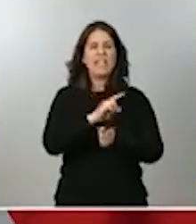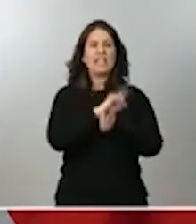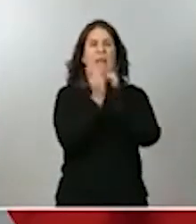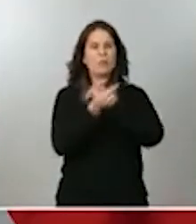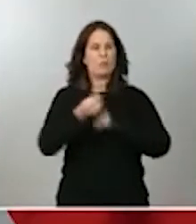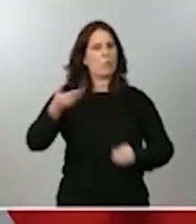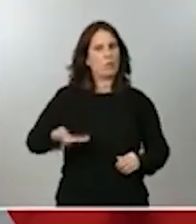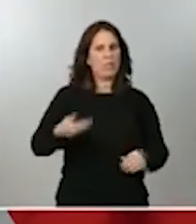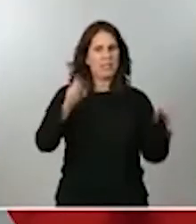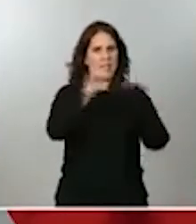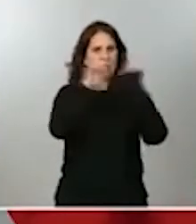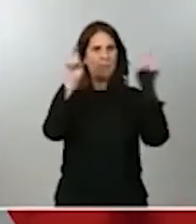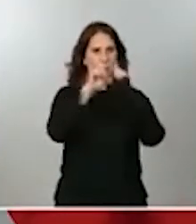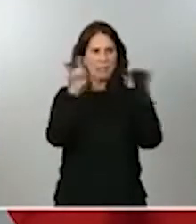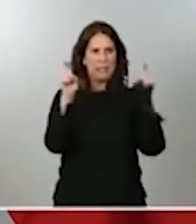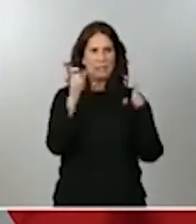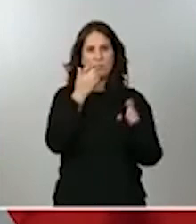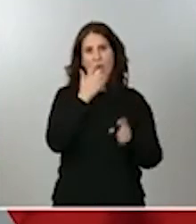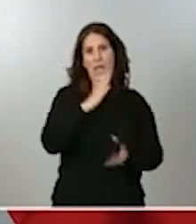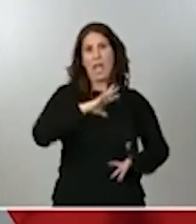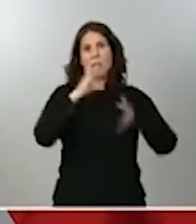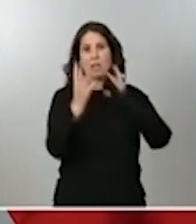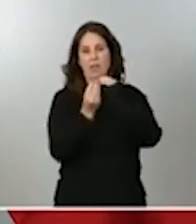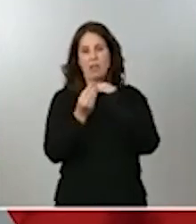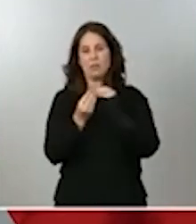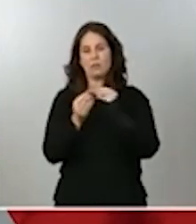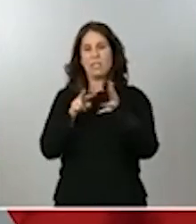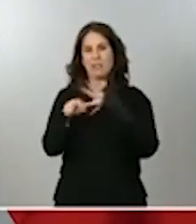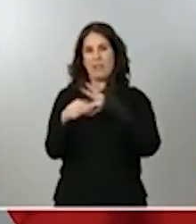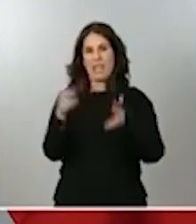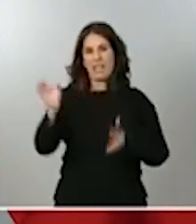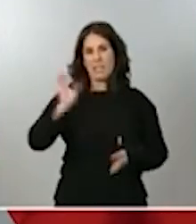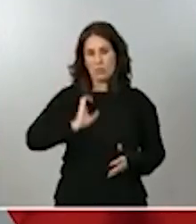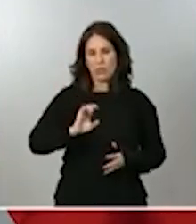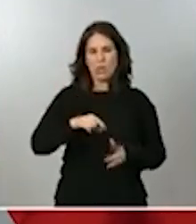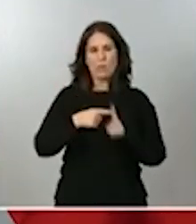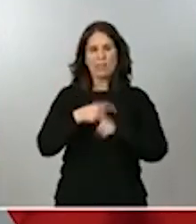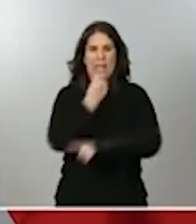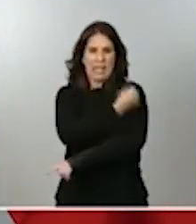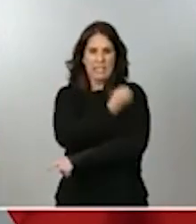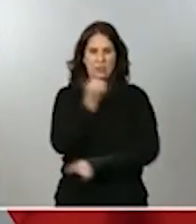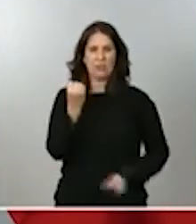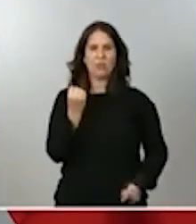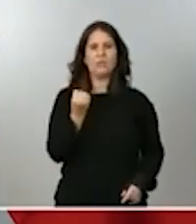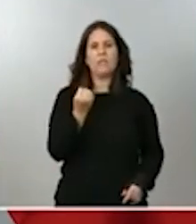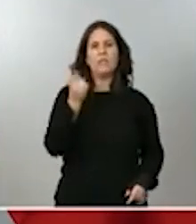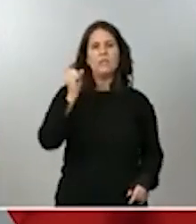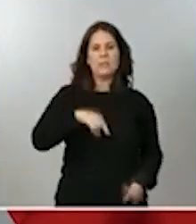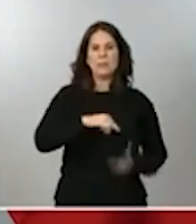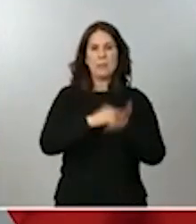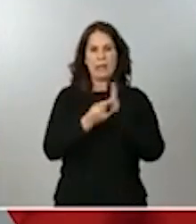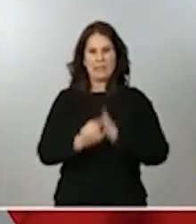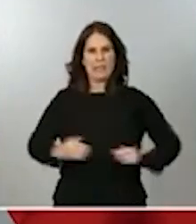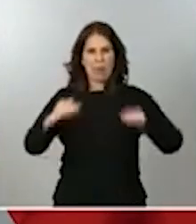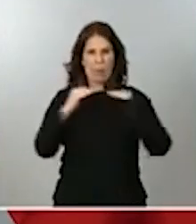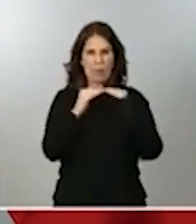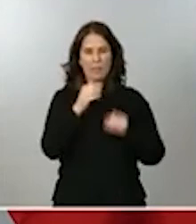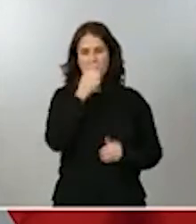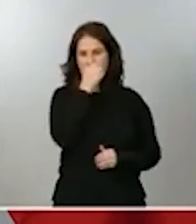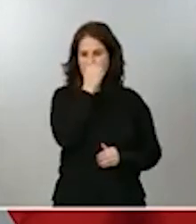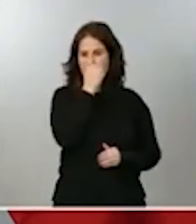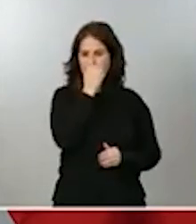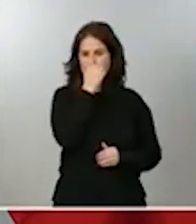adaptación al principio de transparencia retributiva y al registro, cuanto los planes de igualdad. Saben que estas dos